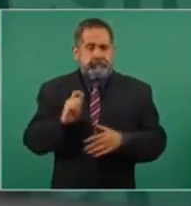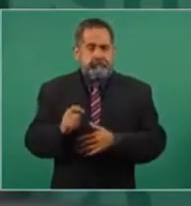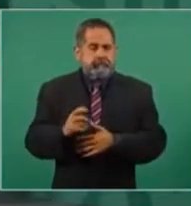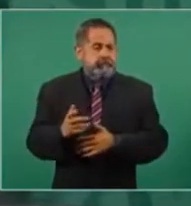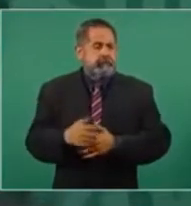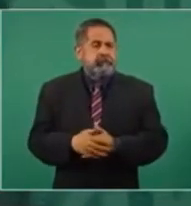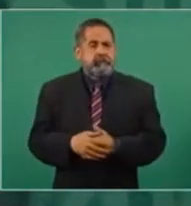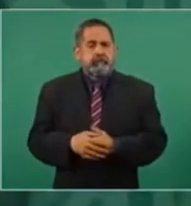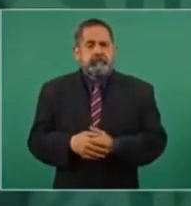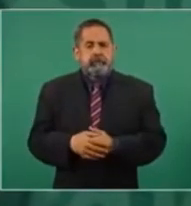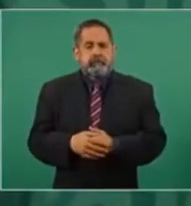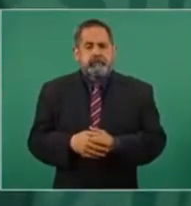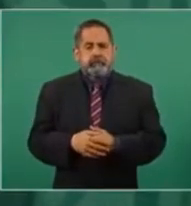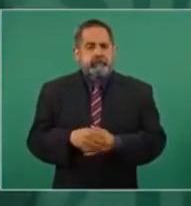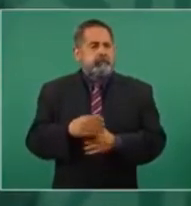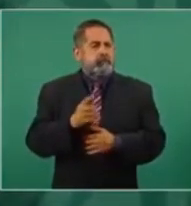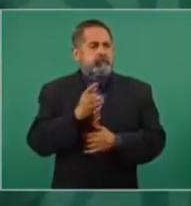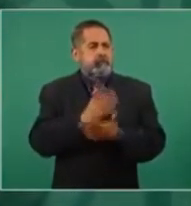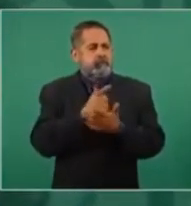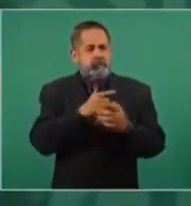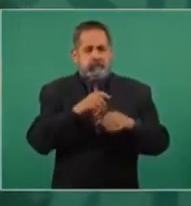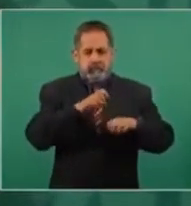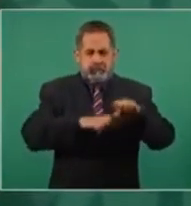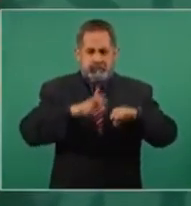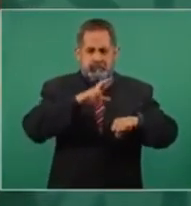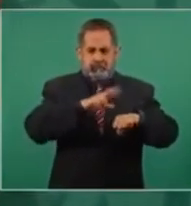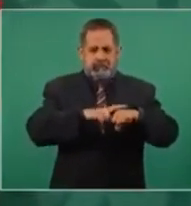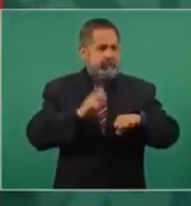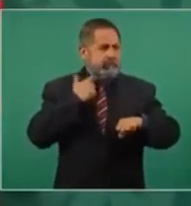sólo el ex embajador Lando,